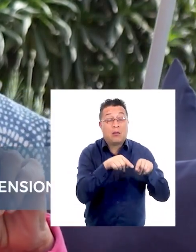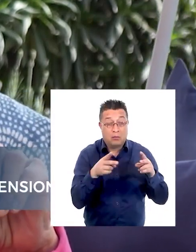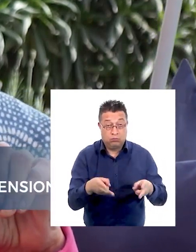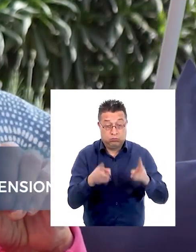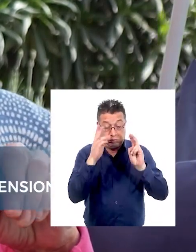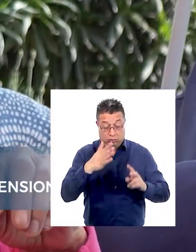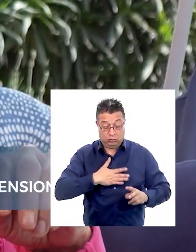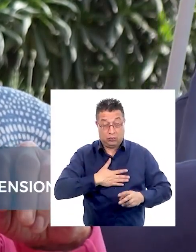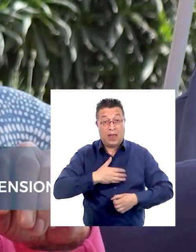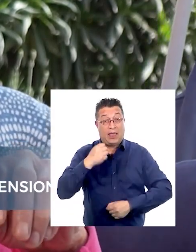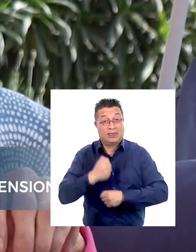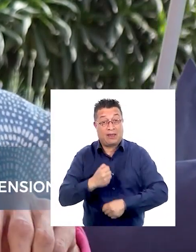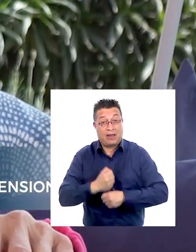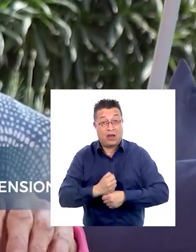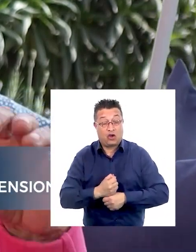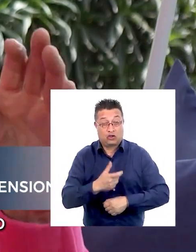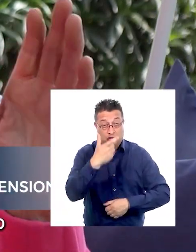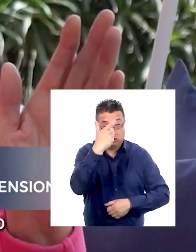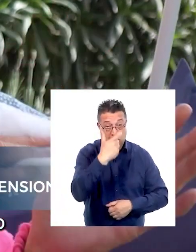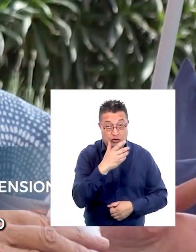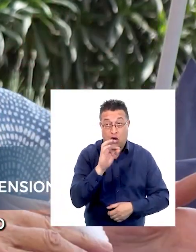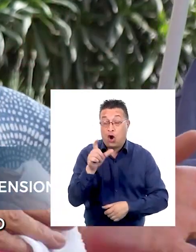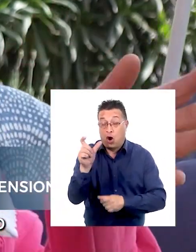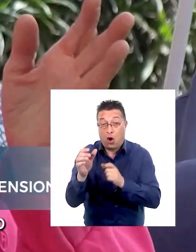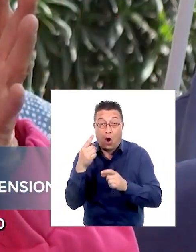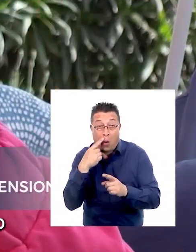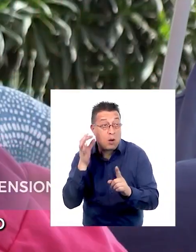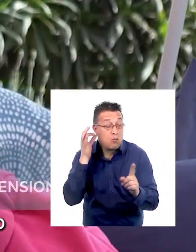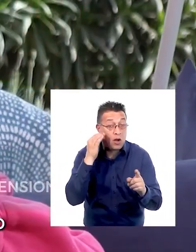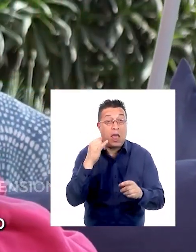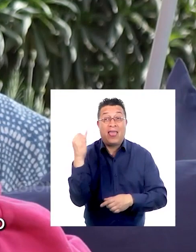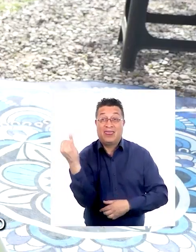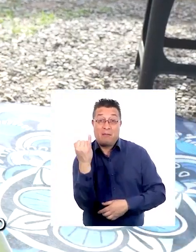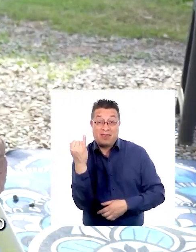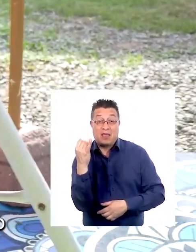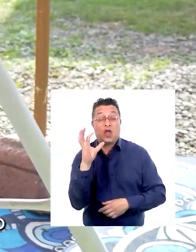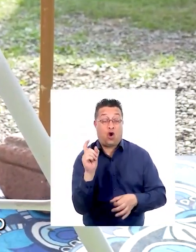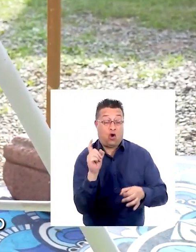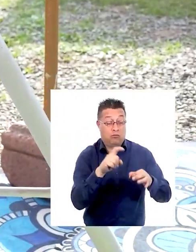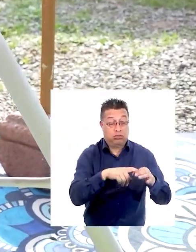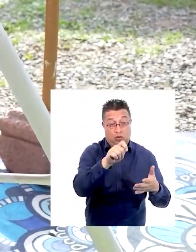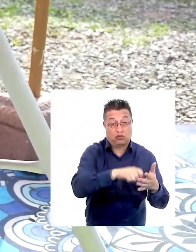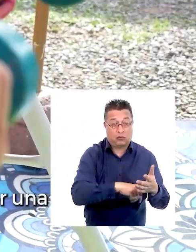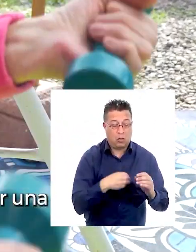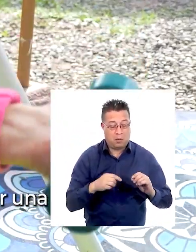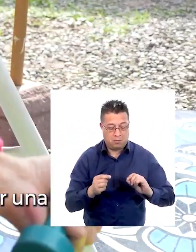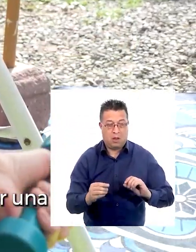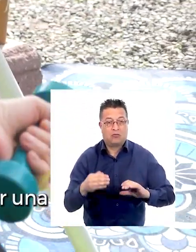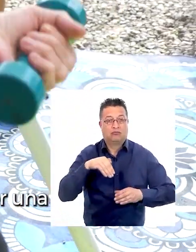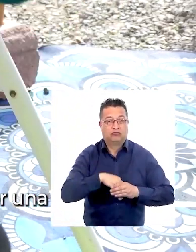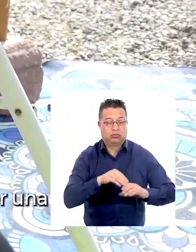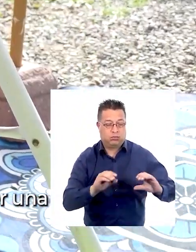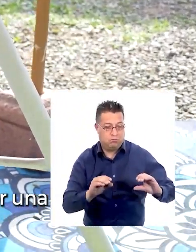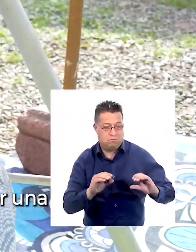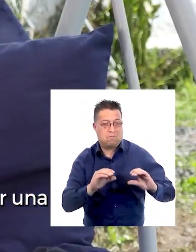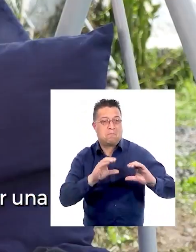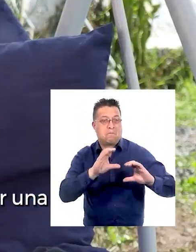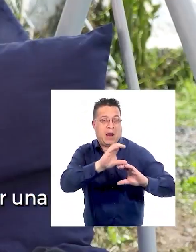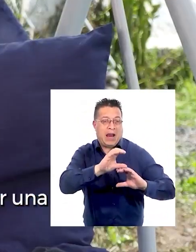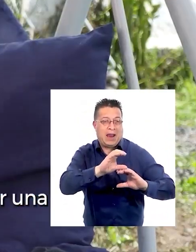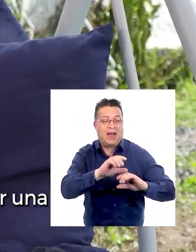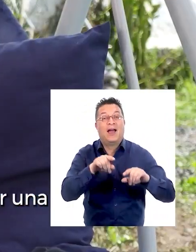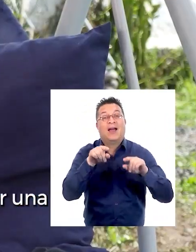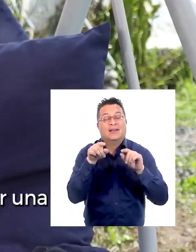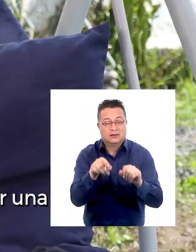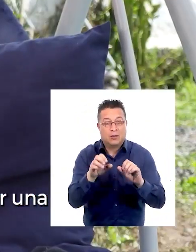trabajador o a la trabajadora dependiente o independiente aumentar su fondo. Y con todo esto que te estoy diciendo,